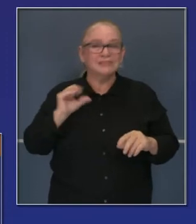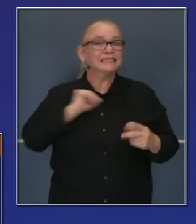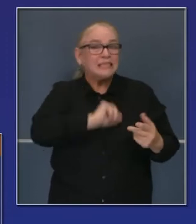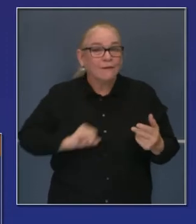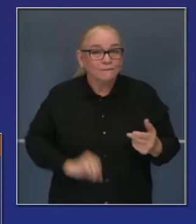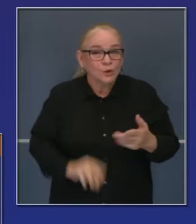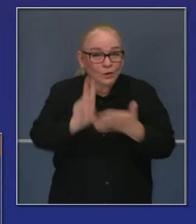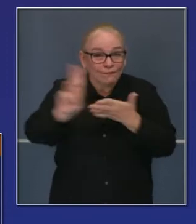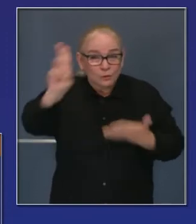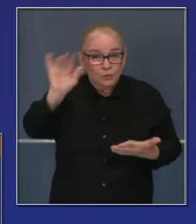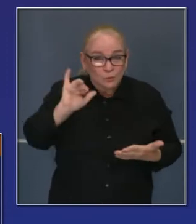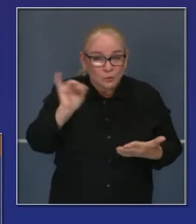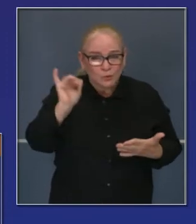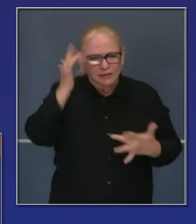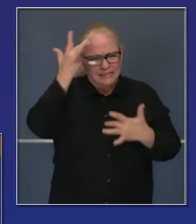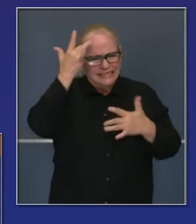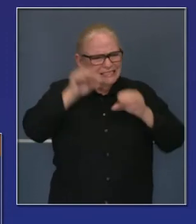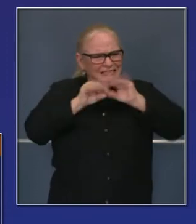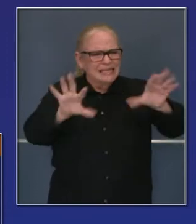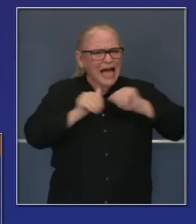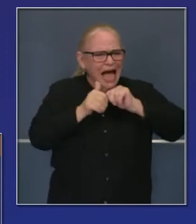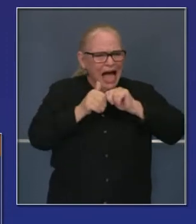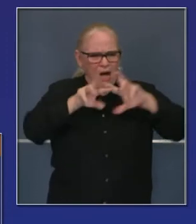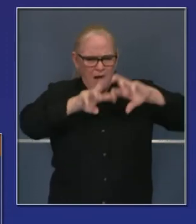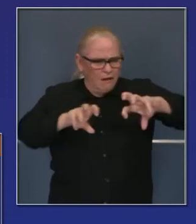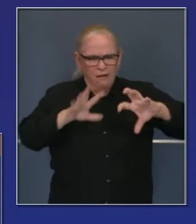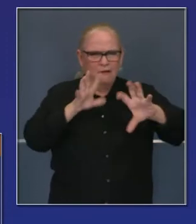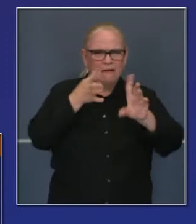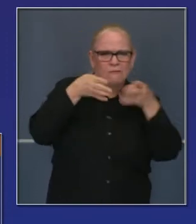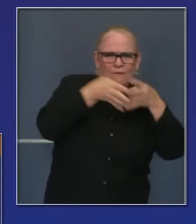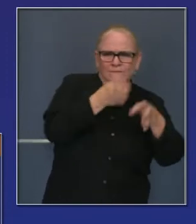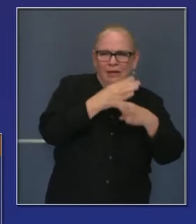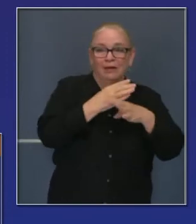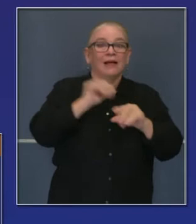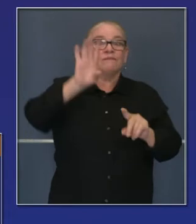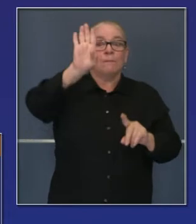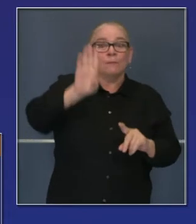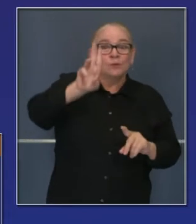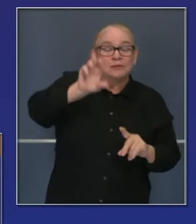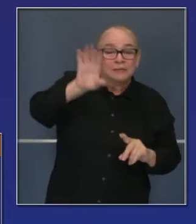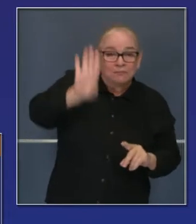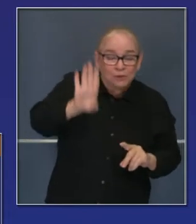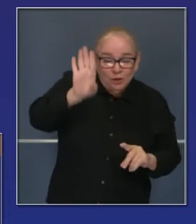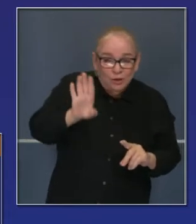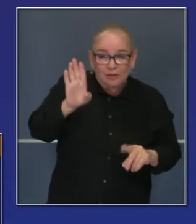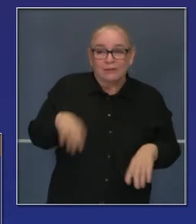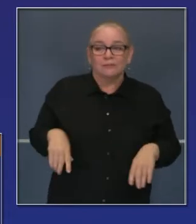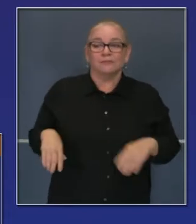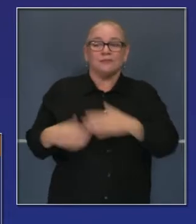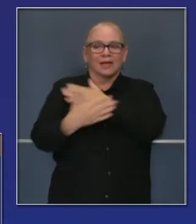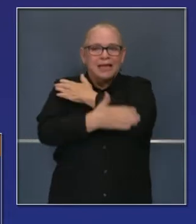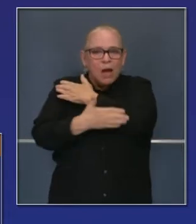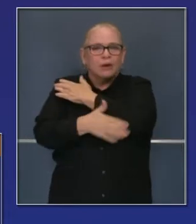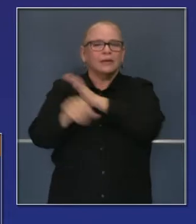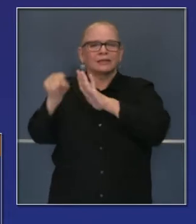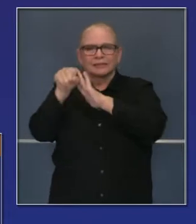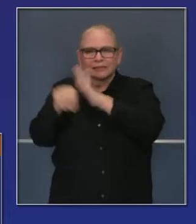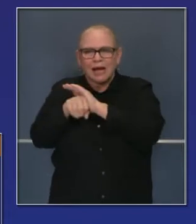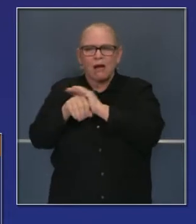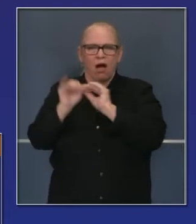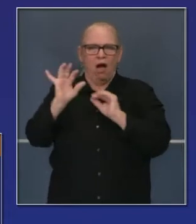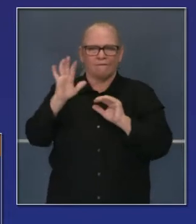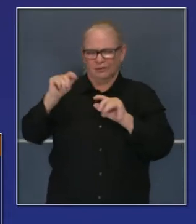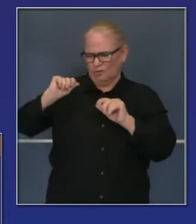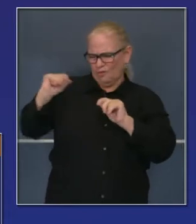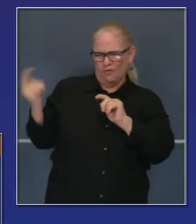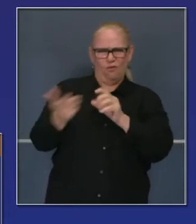epidemiología en la Universidad de Stanford, la gente de Berkeley y otros que representan oficinas en el condado